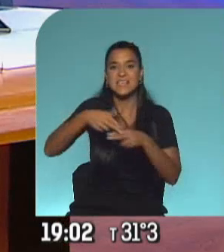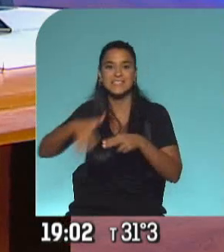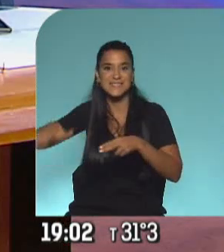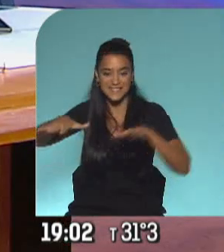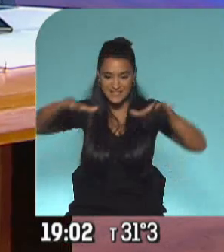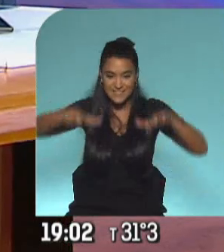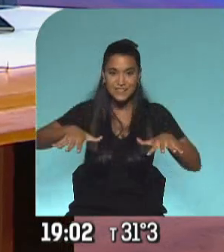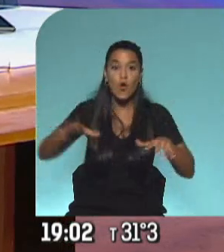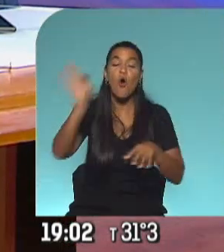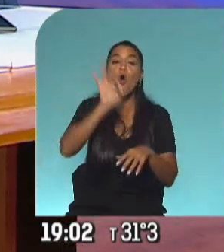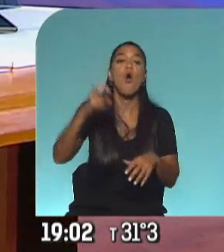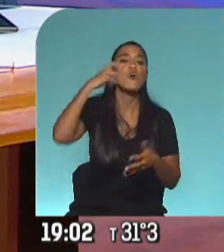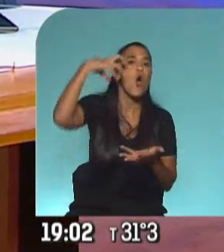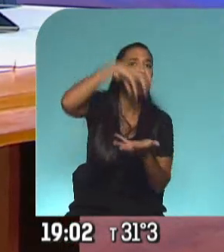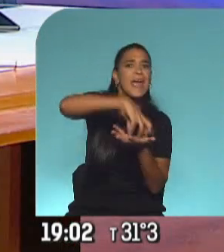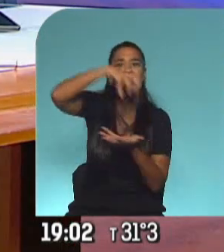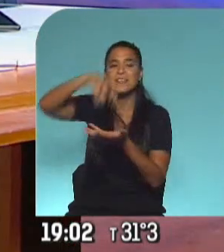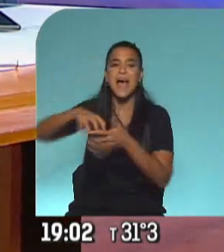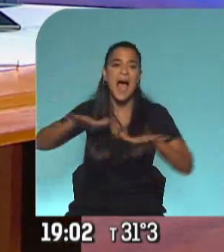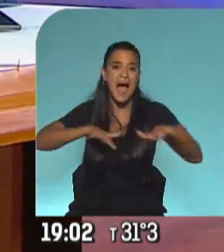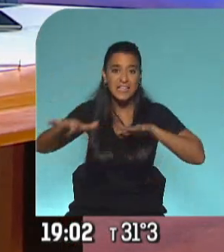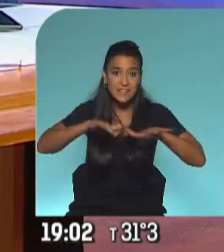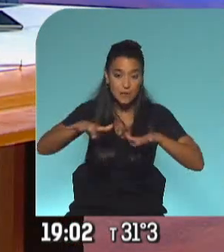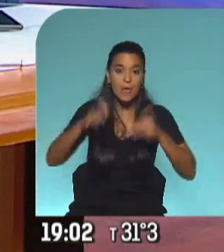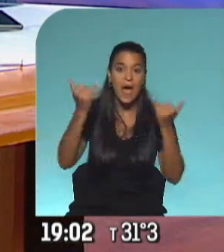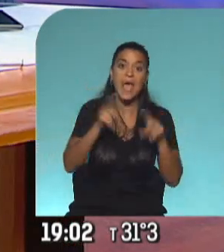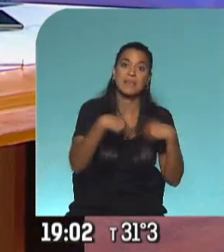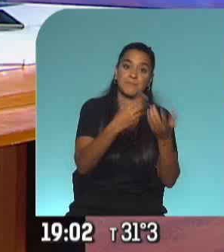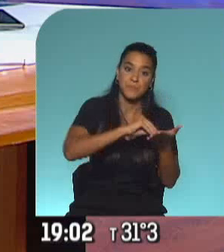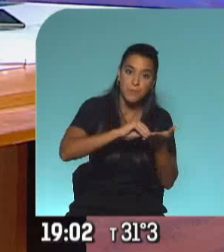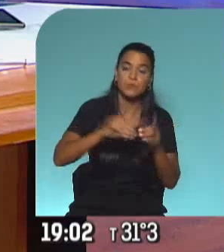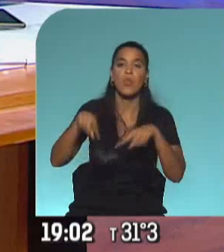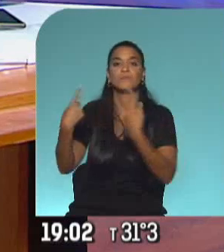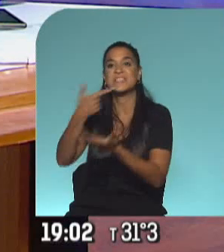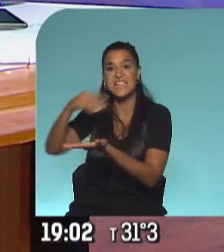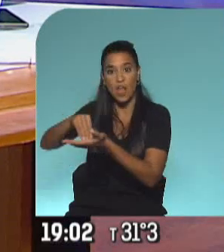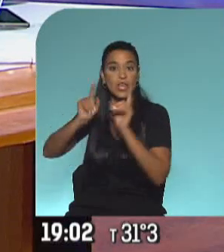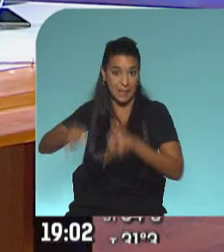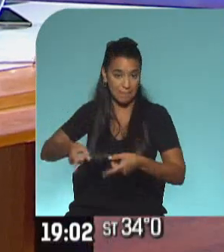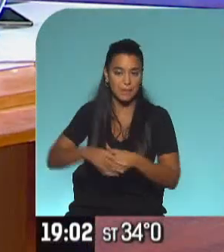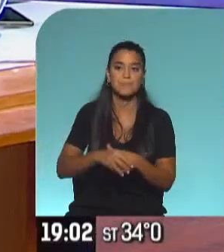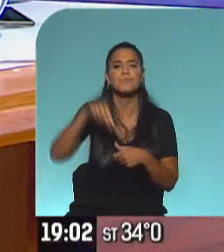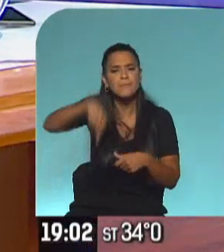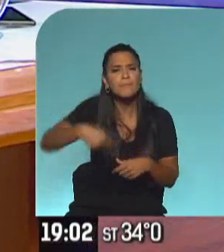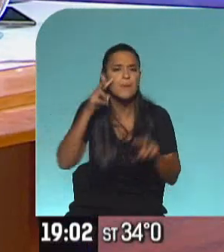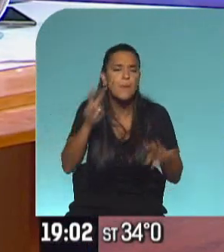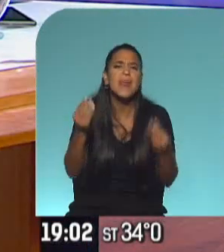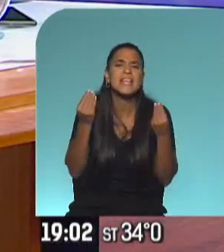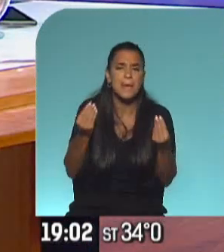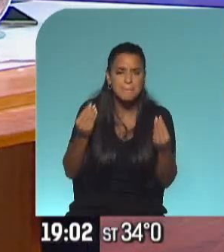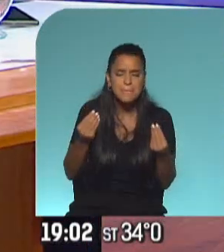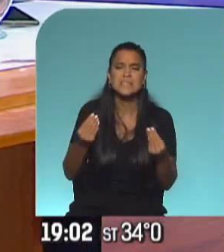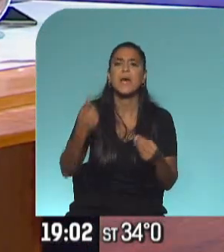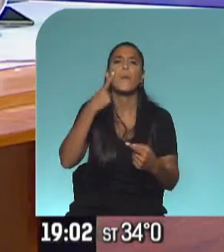no? Los congresos de las dos plazas, porque hay actividad plena en ambas cámaras. Así es. Y nosotros vamos a ir a repasar lo que sucede